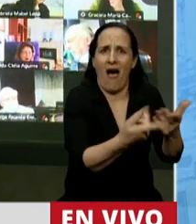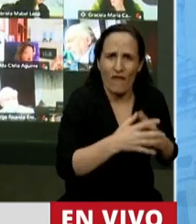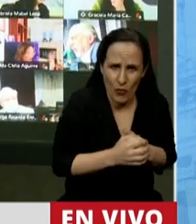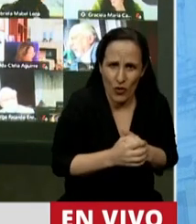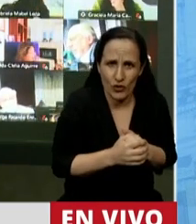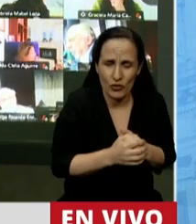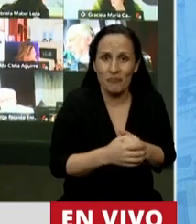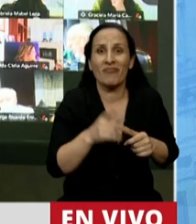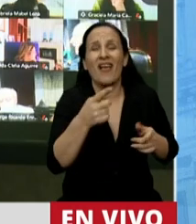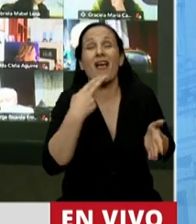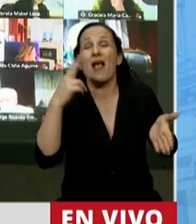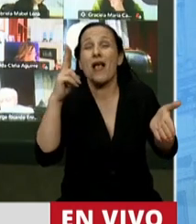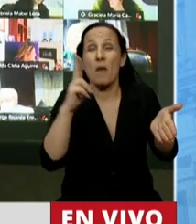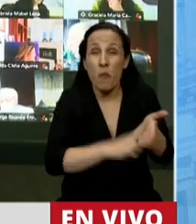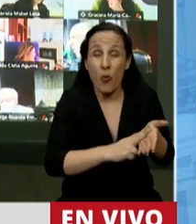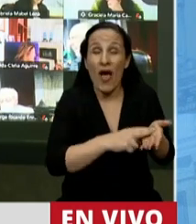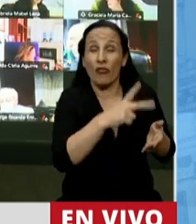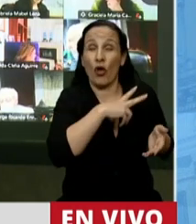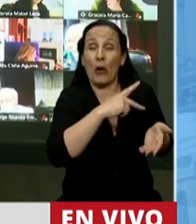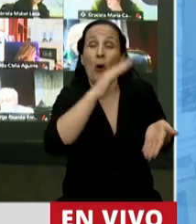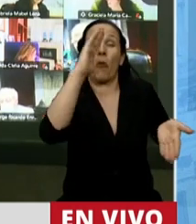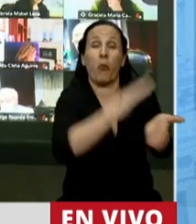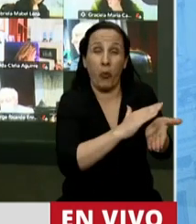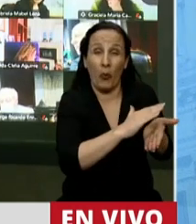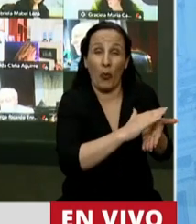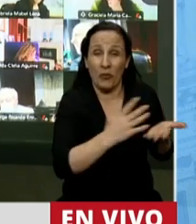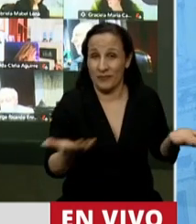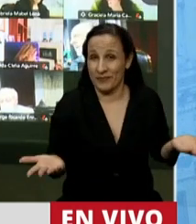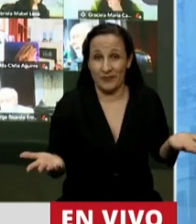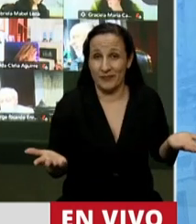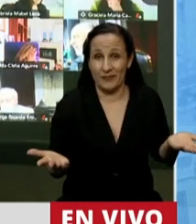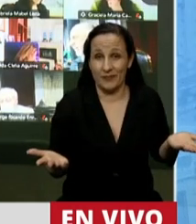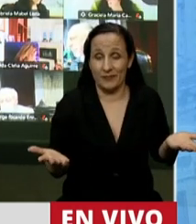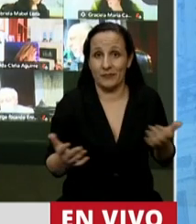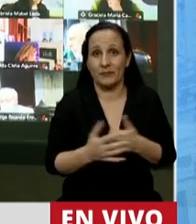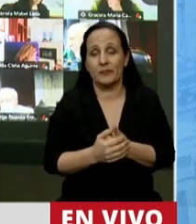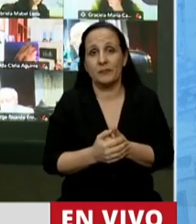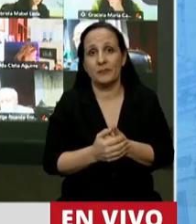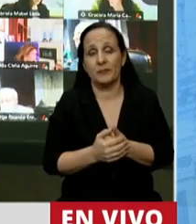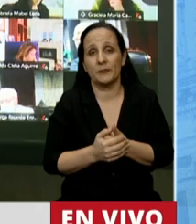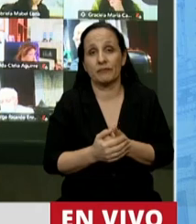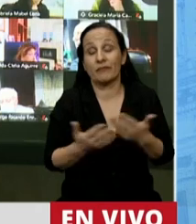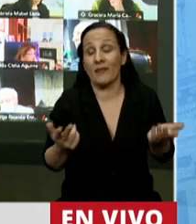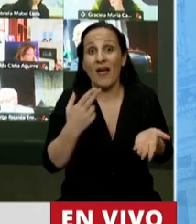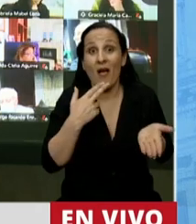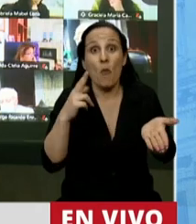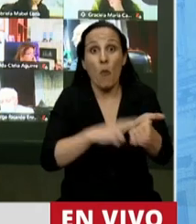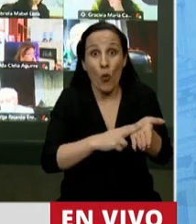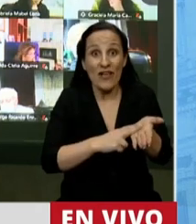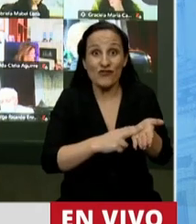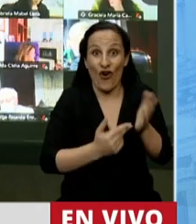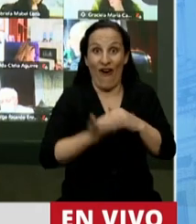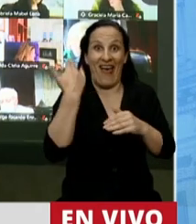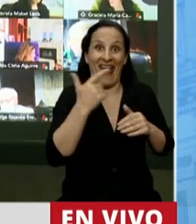bajó el impuesto a los más ricos de manera desembozada. Y ese impuesto que se le